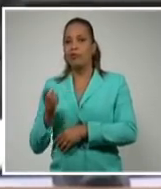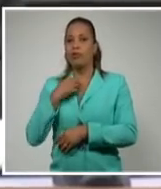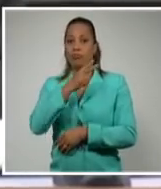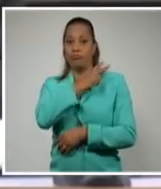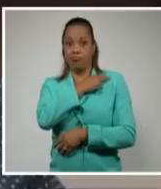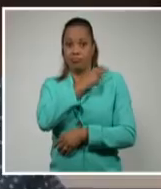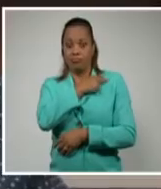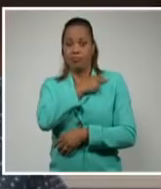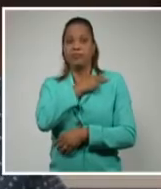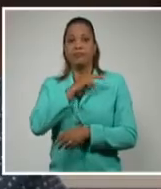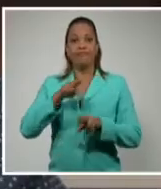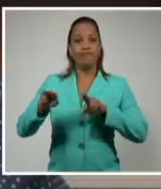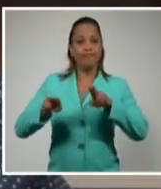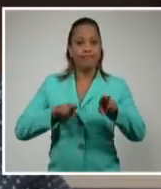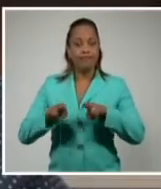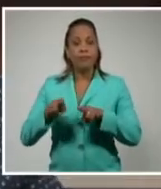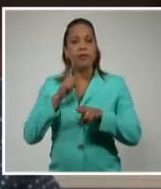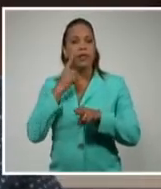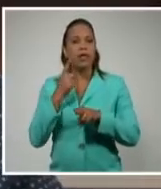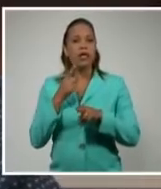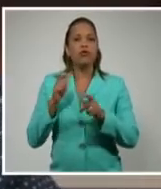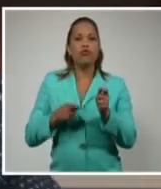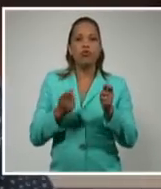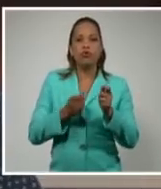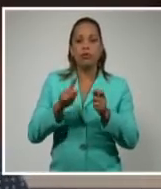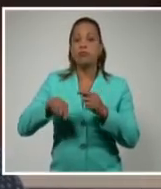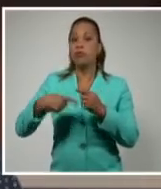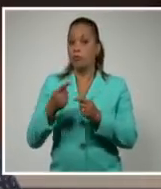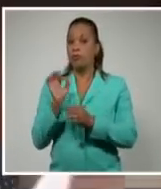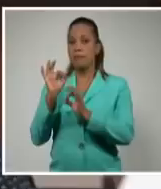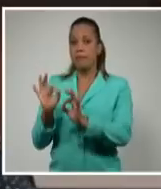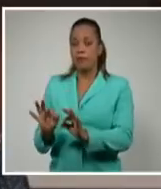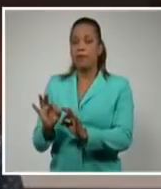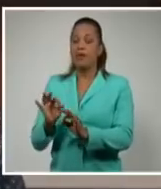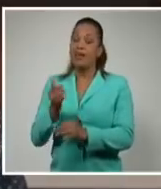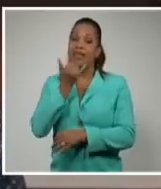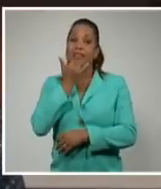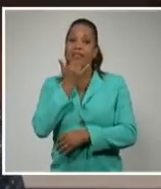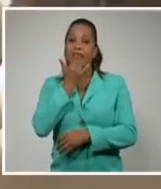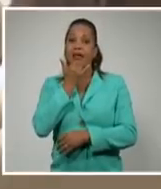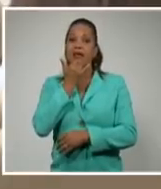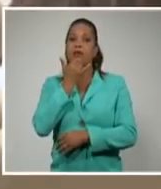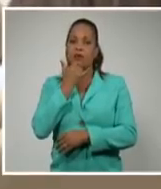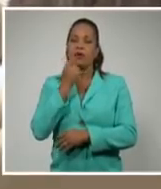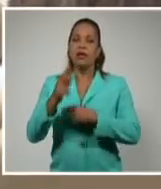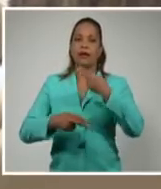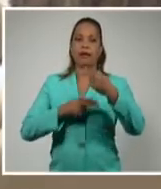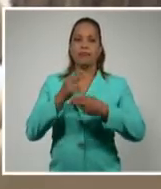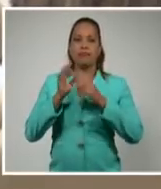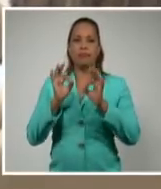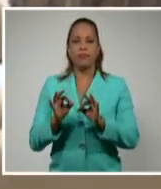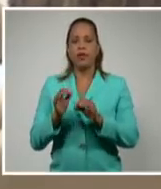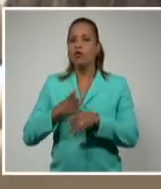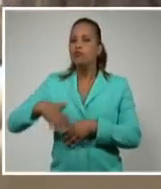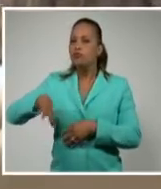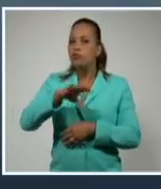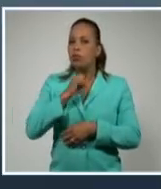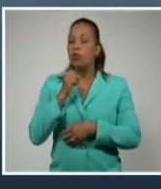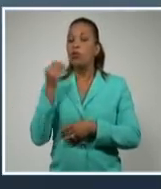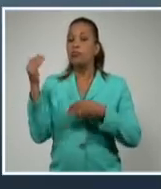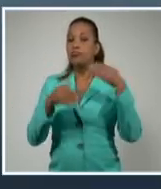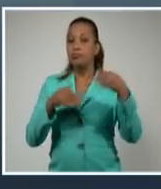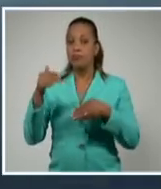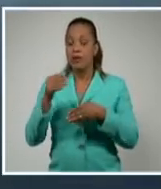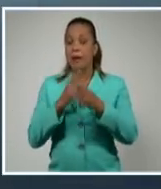y el imperativo de combatirlas por el daño económico y moral que hacen. En otro momento, los asistentes al Consejo de Ministros